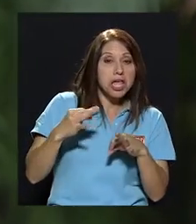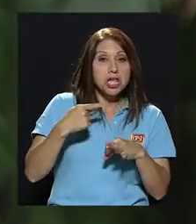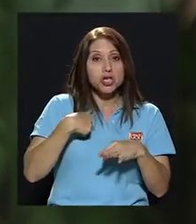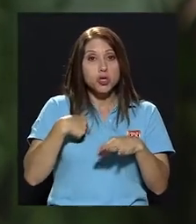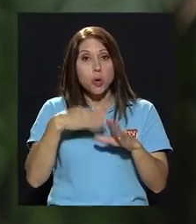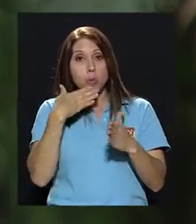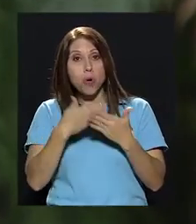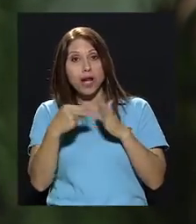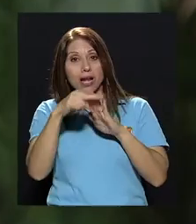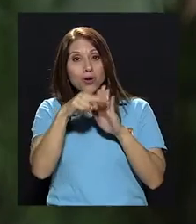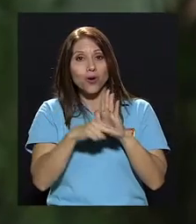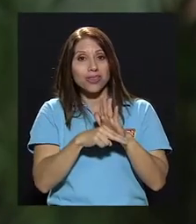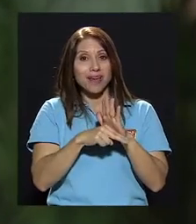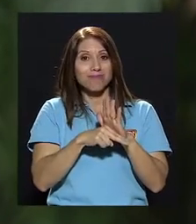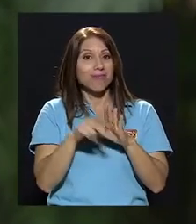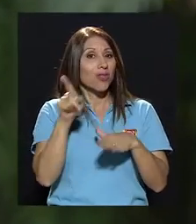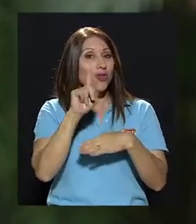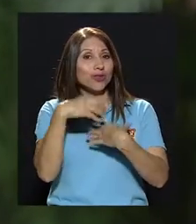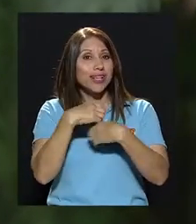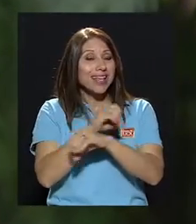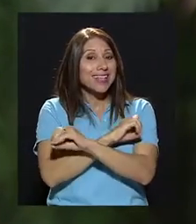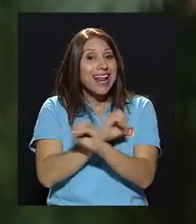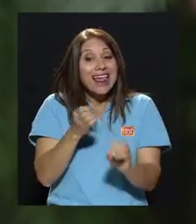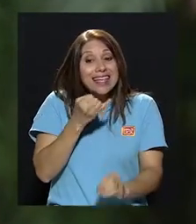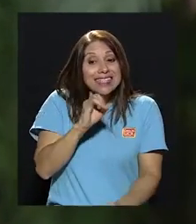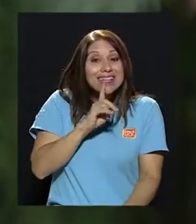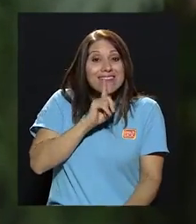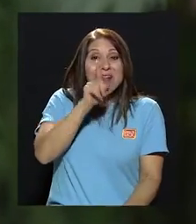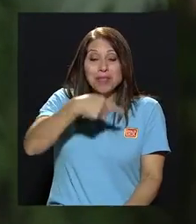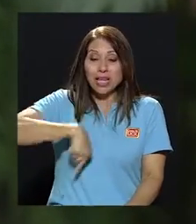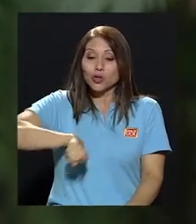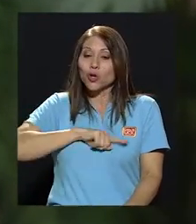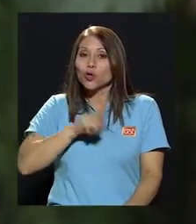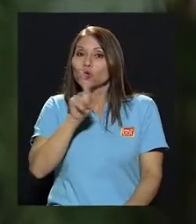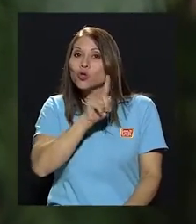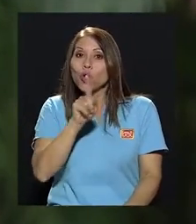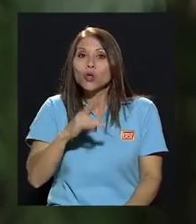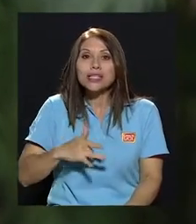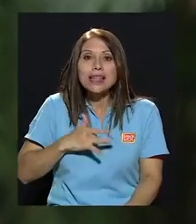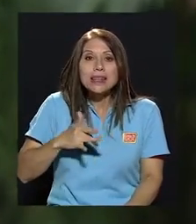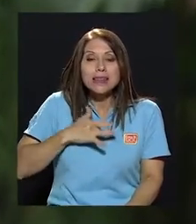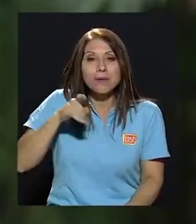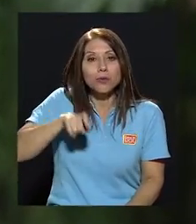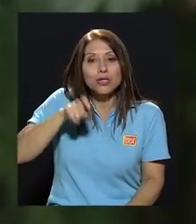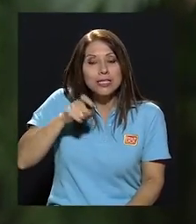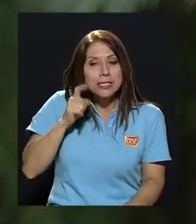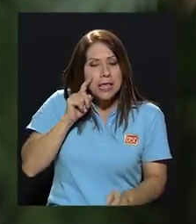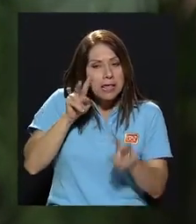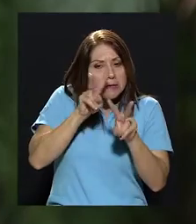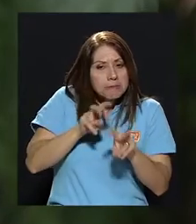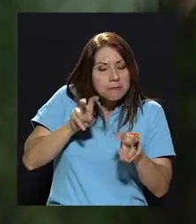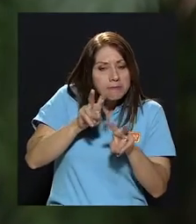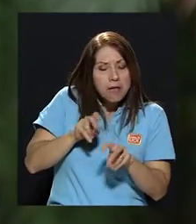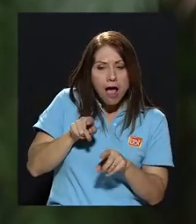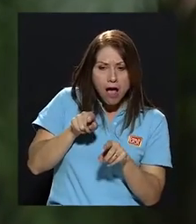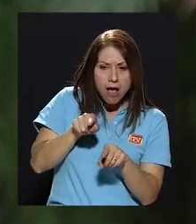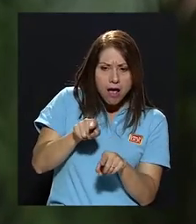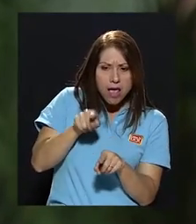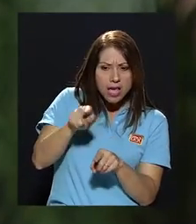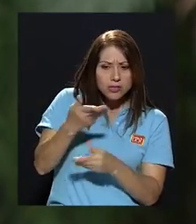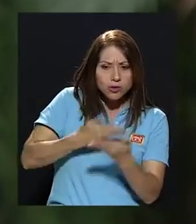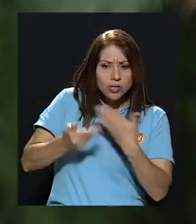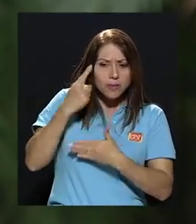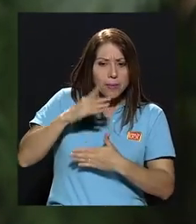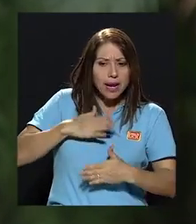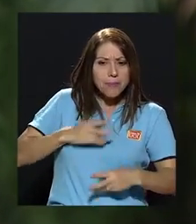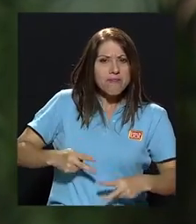buena nota, si realmente no estamos viendo, explorando, sintiendo una necesidad de esto que me sirve para mi vida,